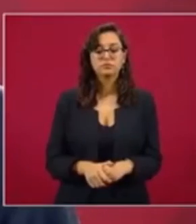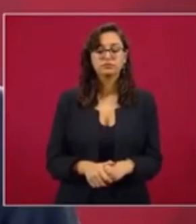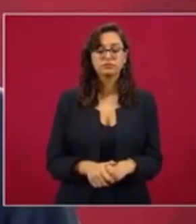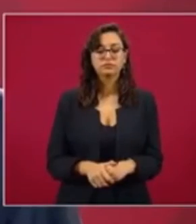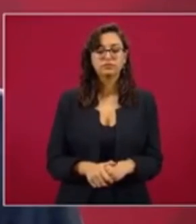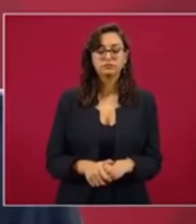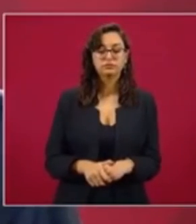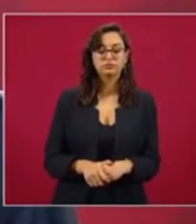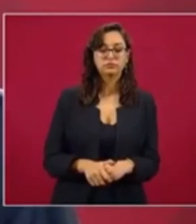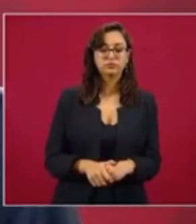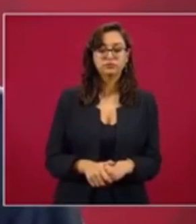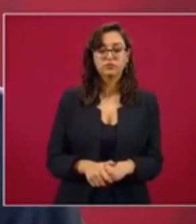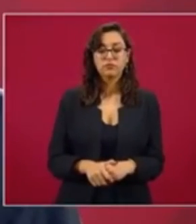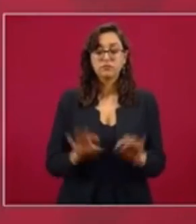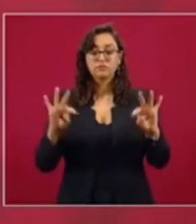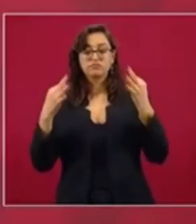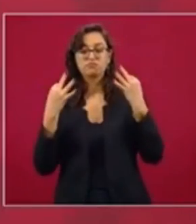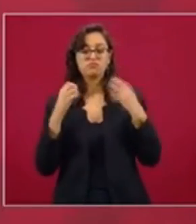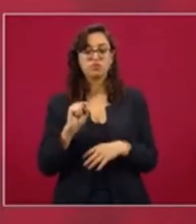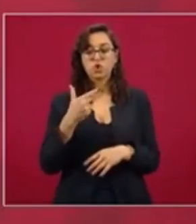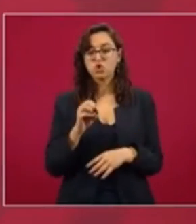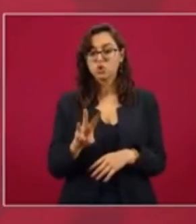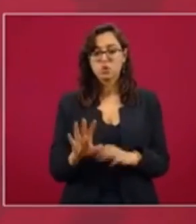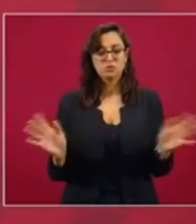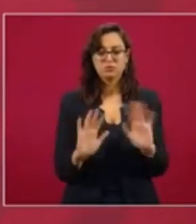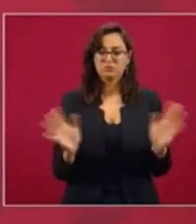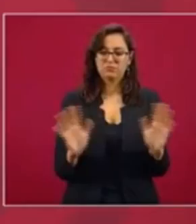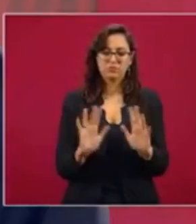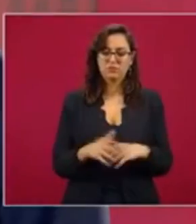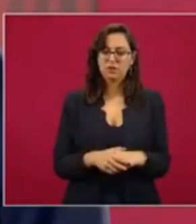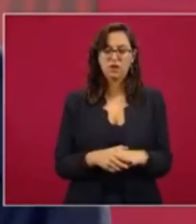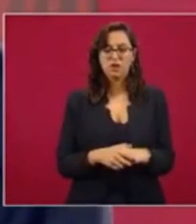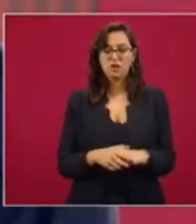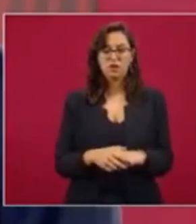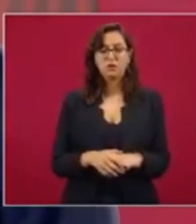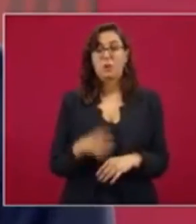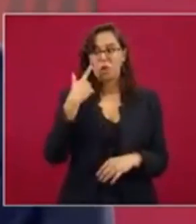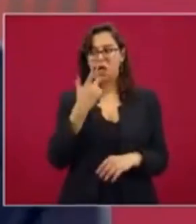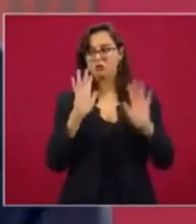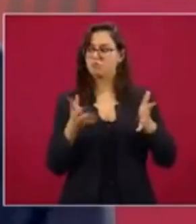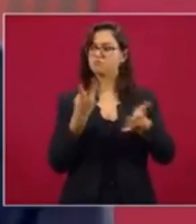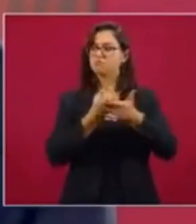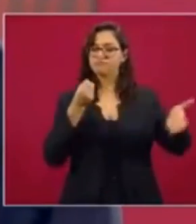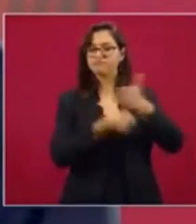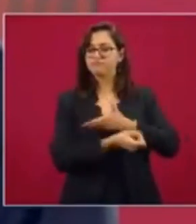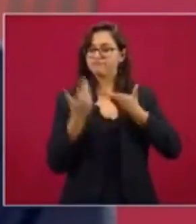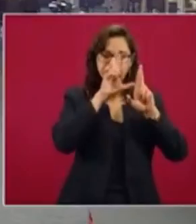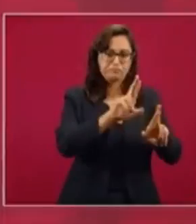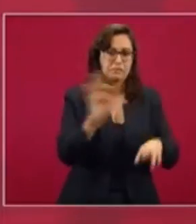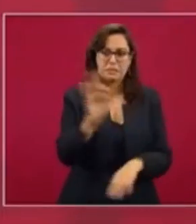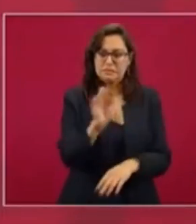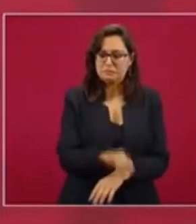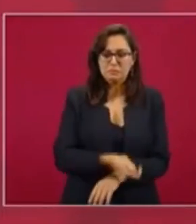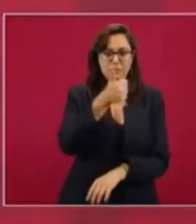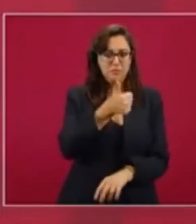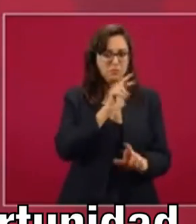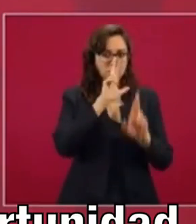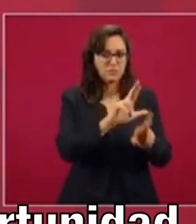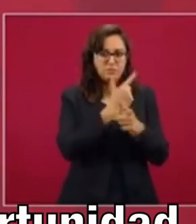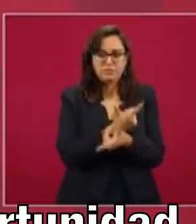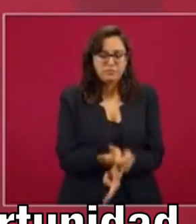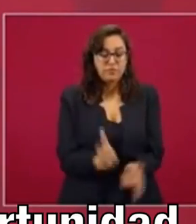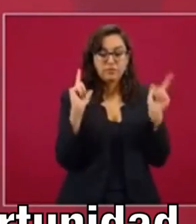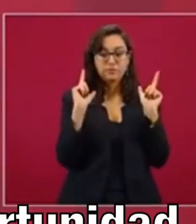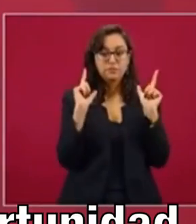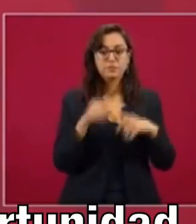Que no sea un espectáculo. Lo que hacían antes, Métale a la cárcel a alguien, pero decir, ahora sí, ya, se va a acabar la corrupción. Y se están dando estas